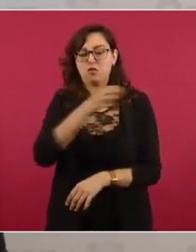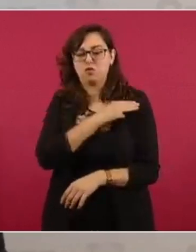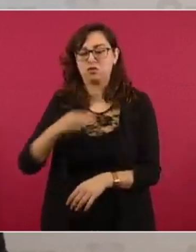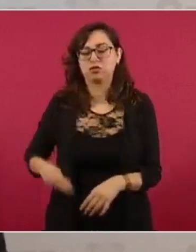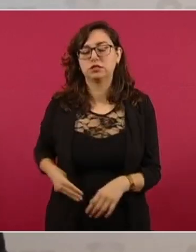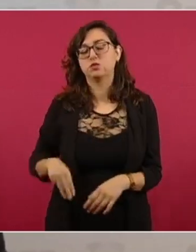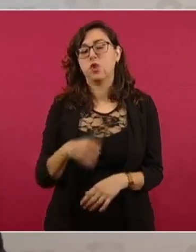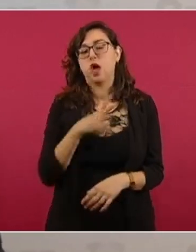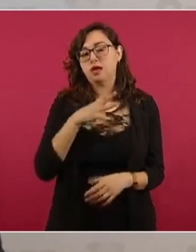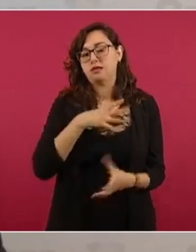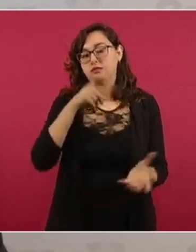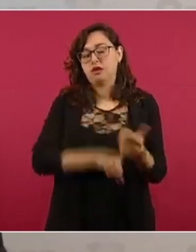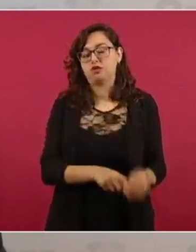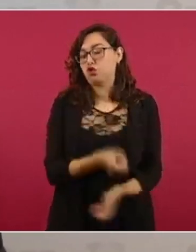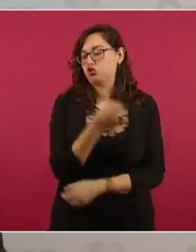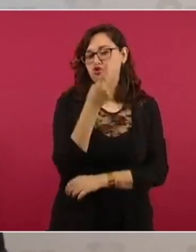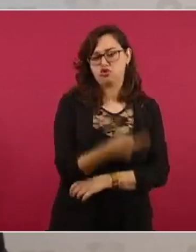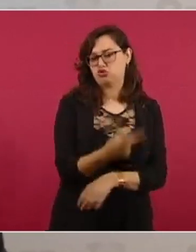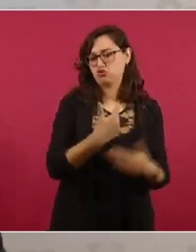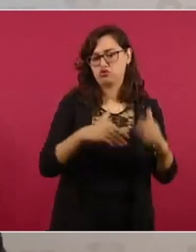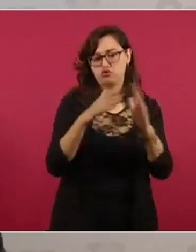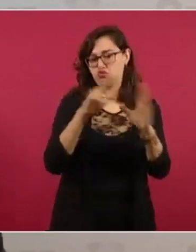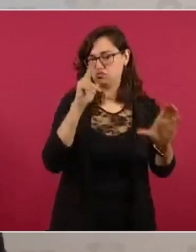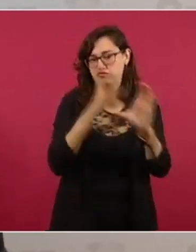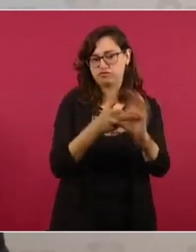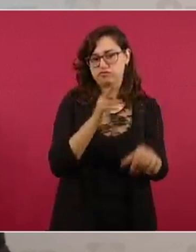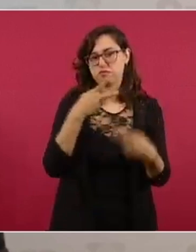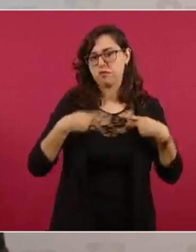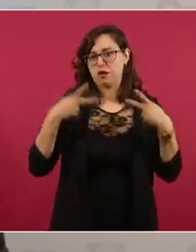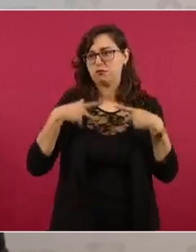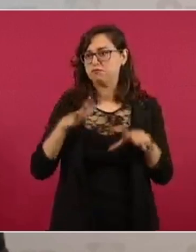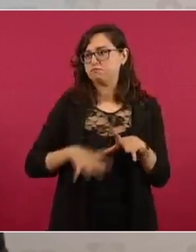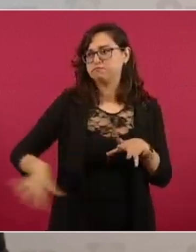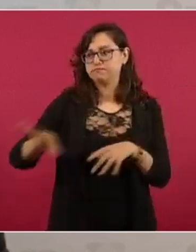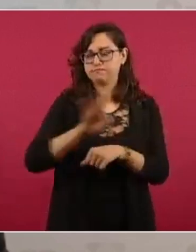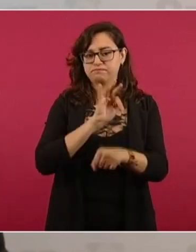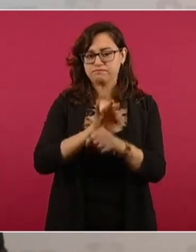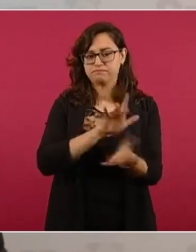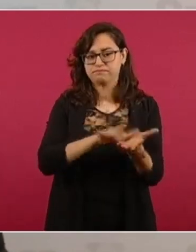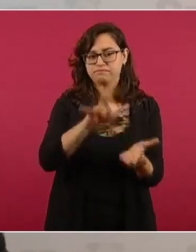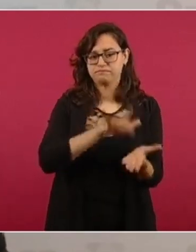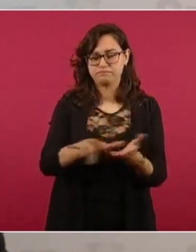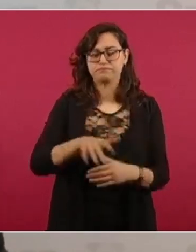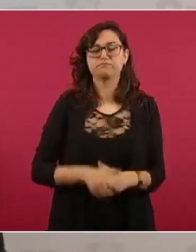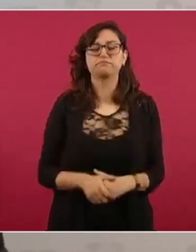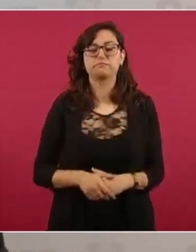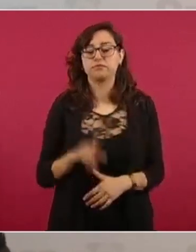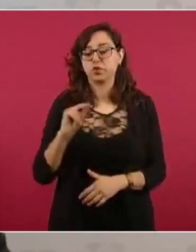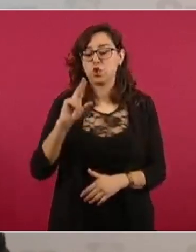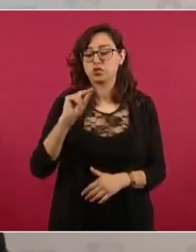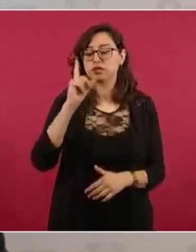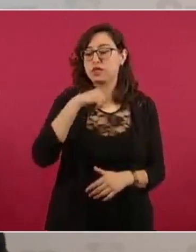refugios por lo menos para poder apoyar a la población. Y a partir de hace ya más de 80 horas